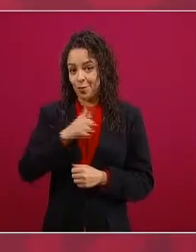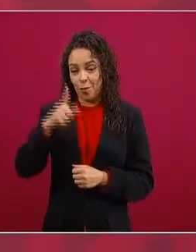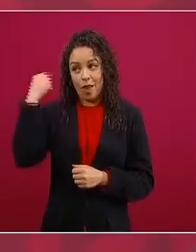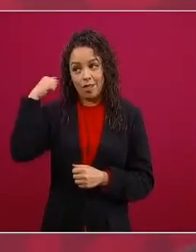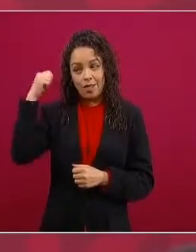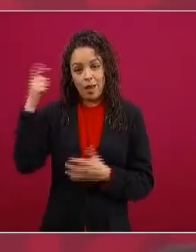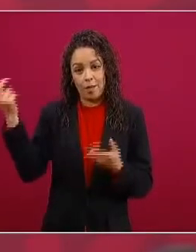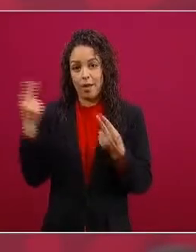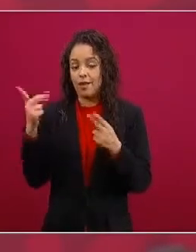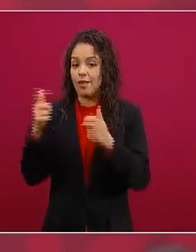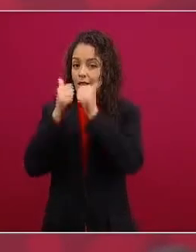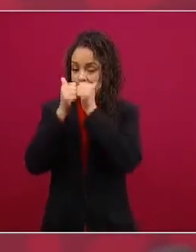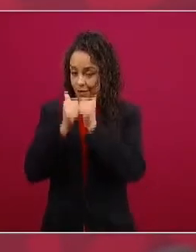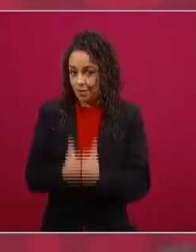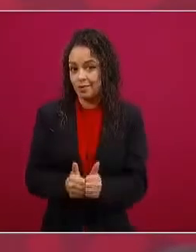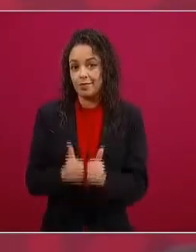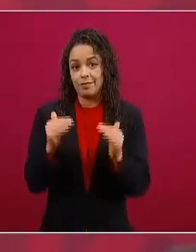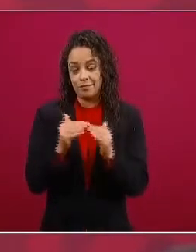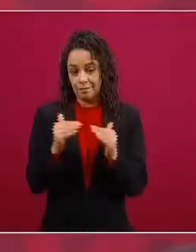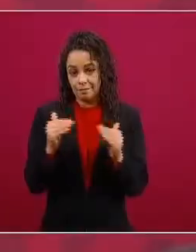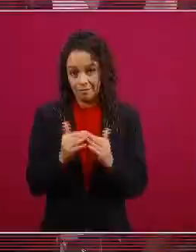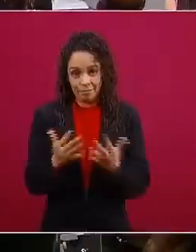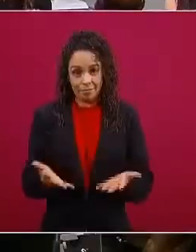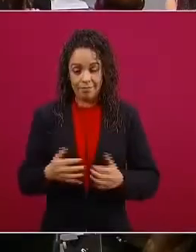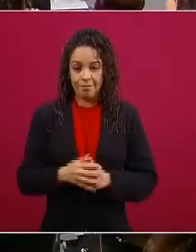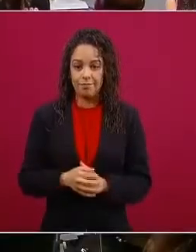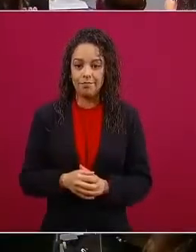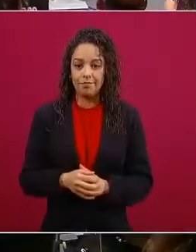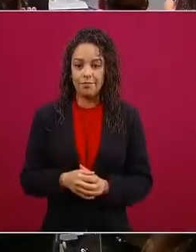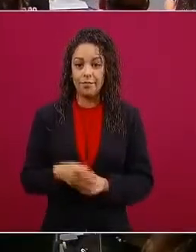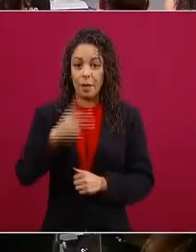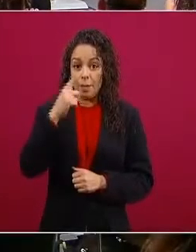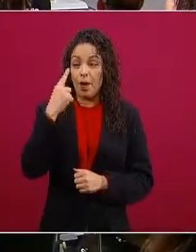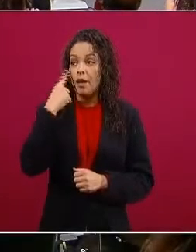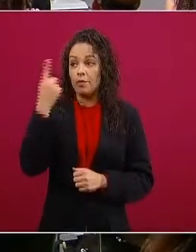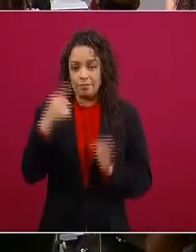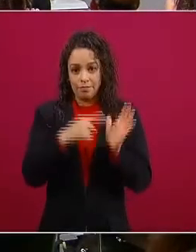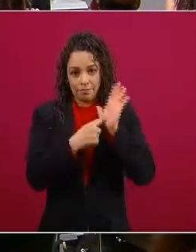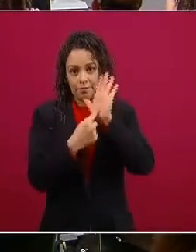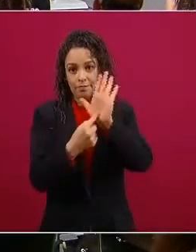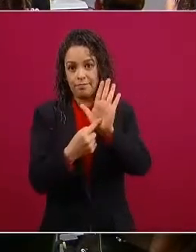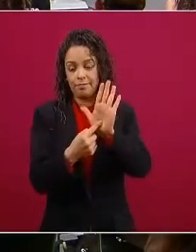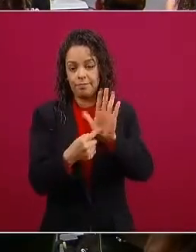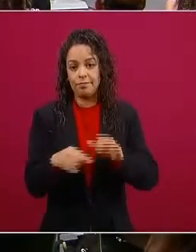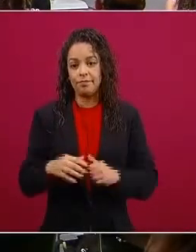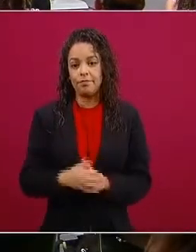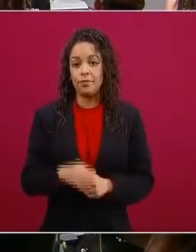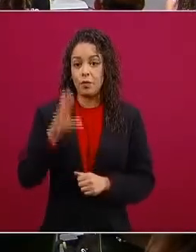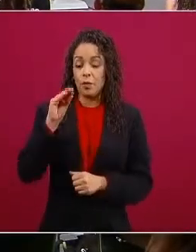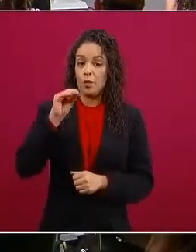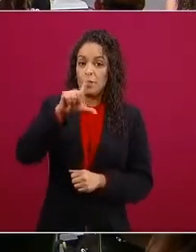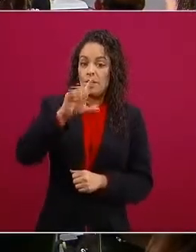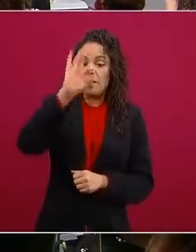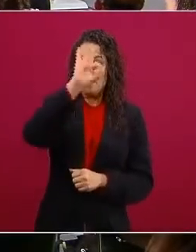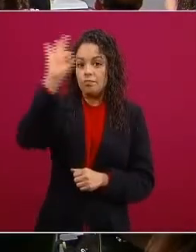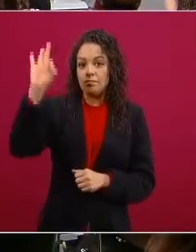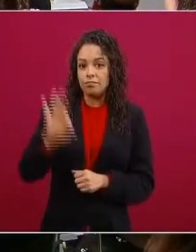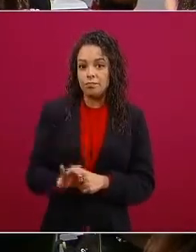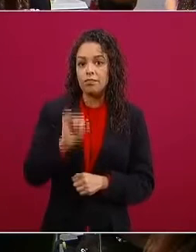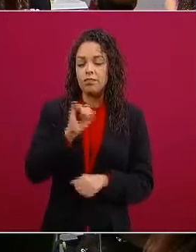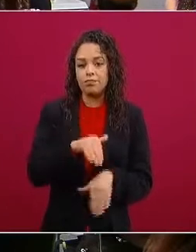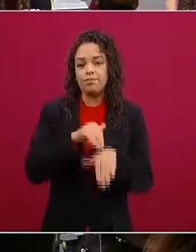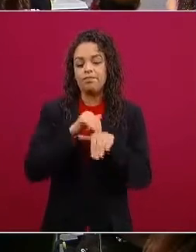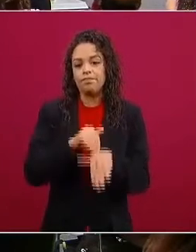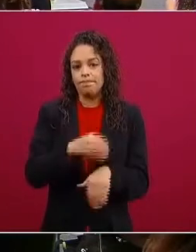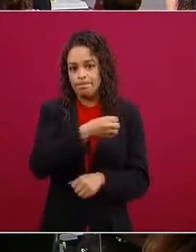este pero miren el dato 97% hasta los que